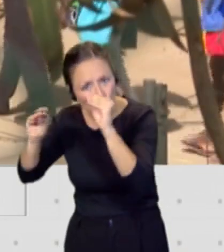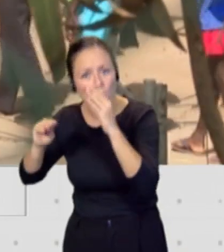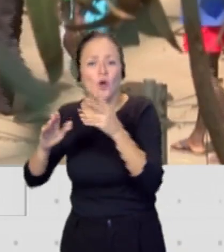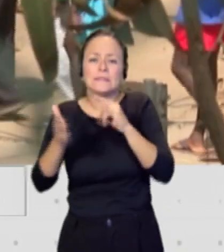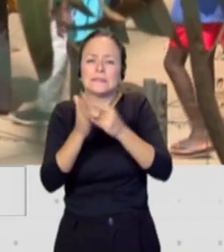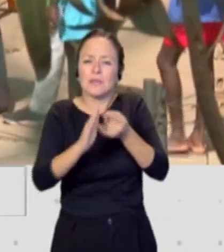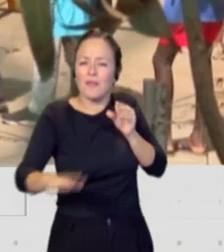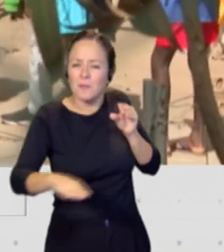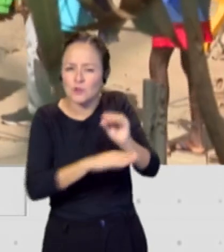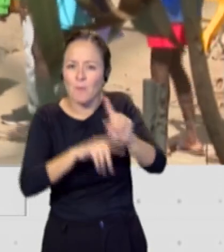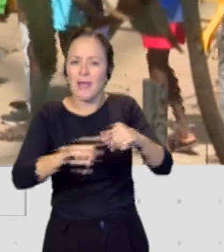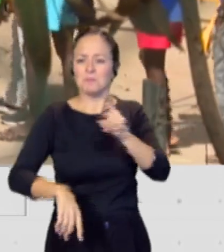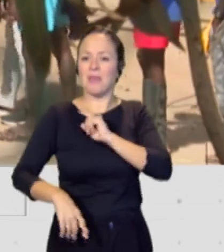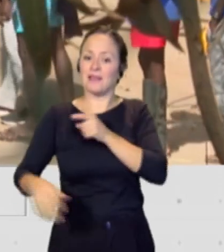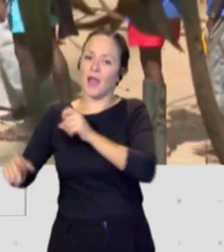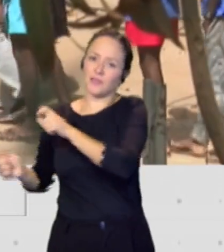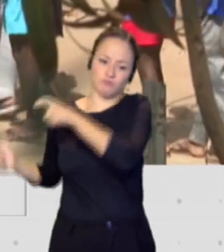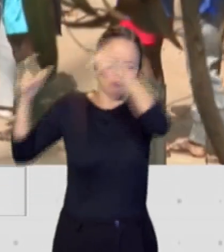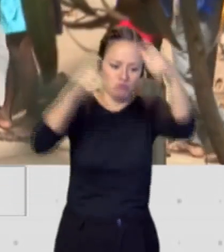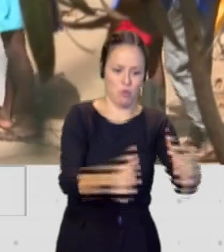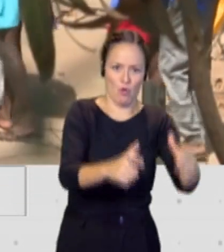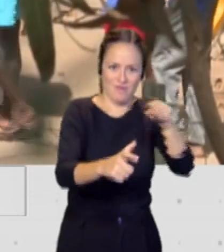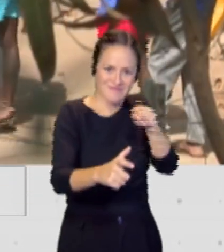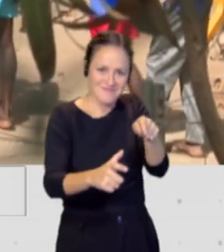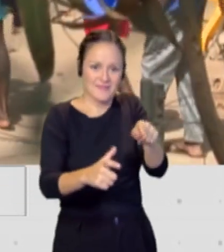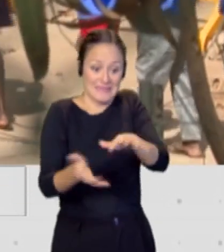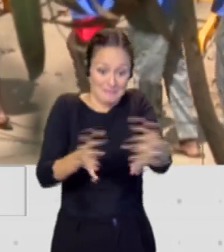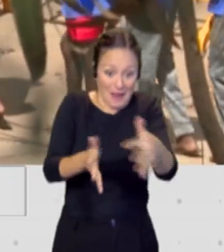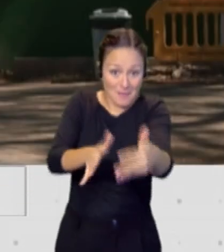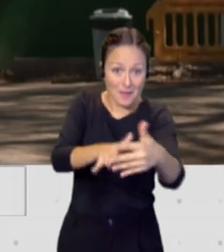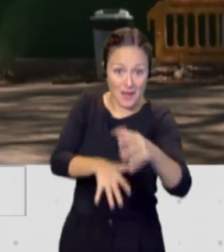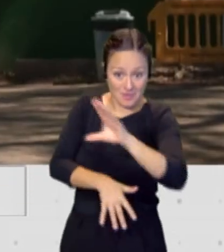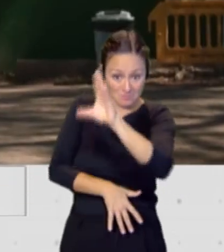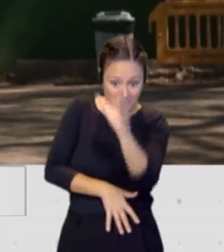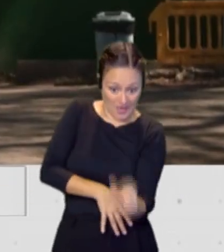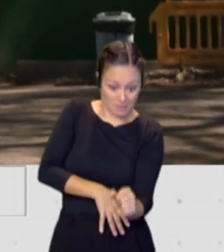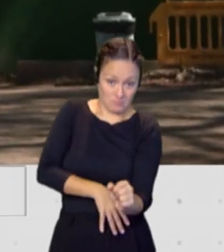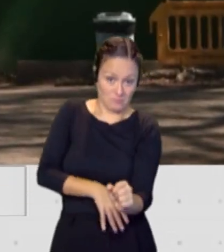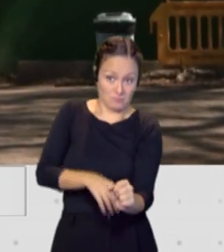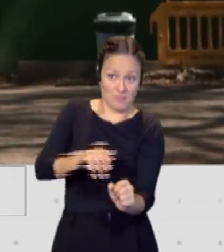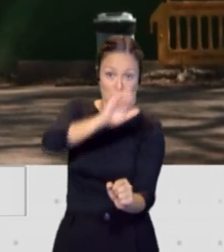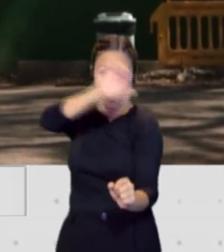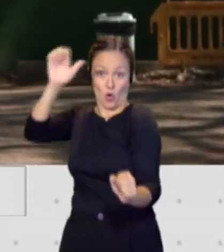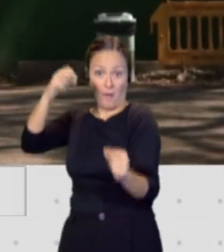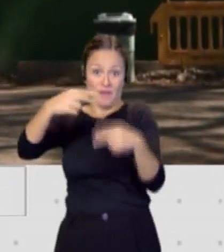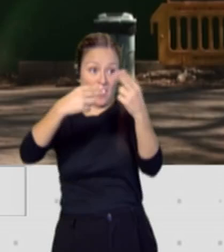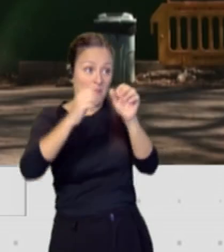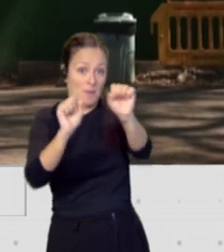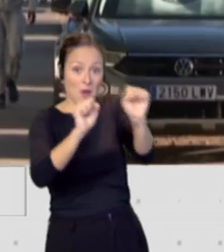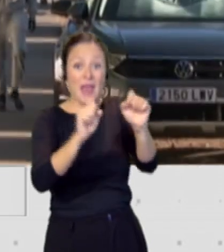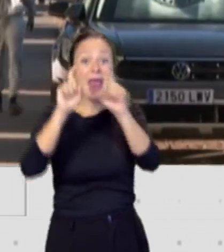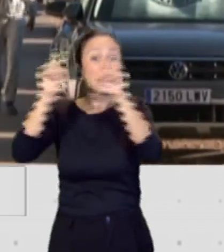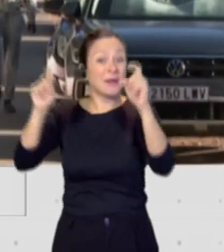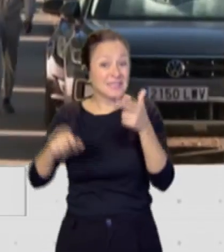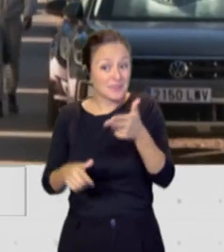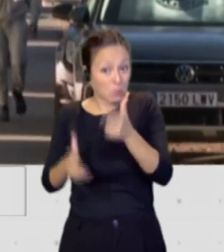inversión, de militarización, que están implementándose en las fronteras europeas, hay muchas empresas de armamento que